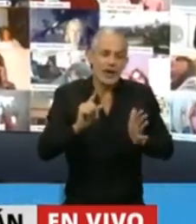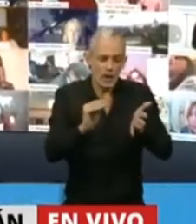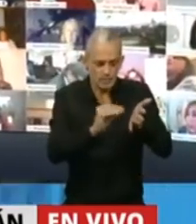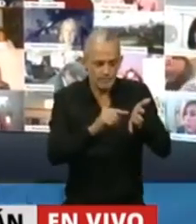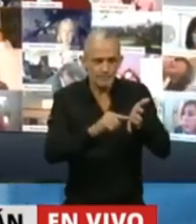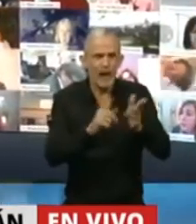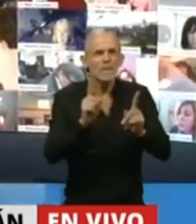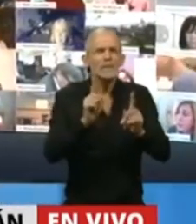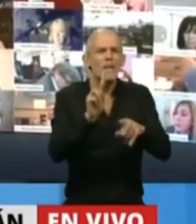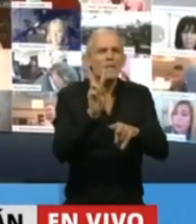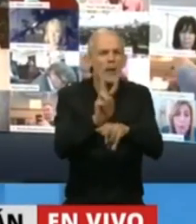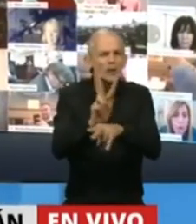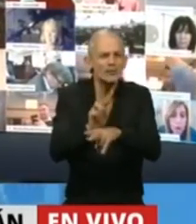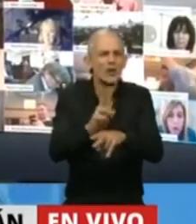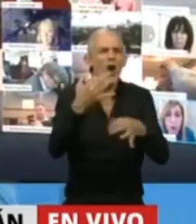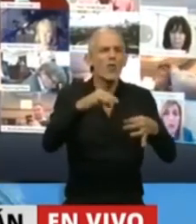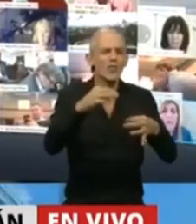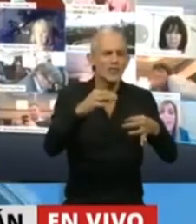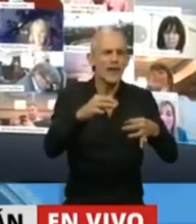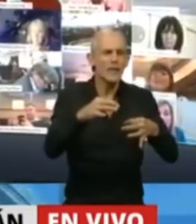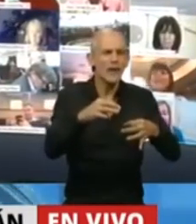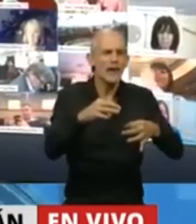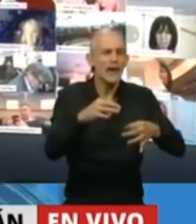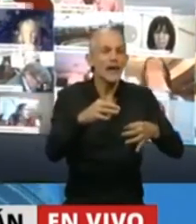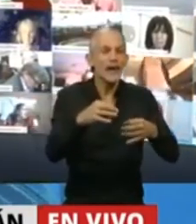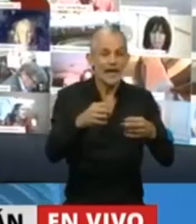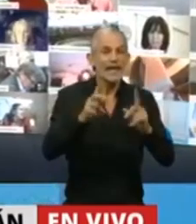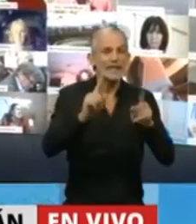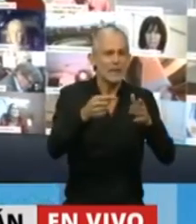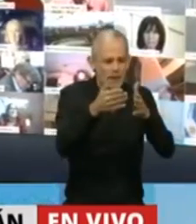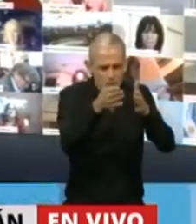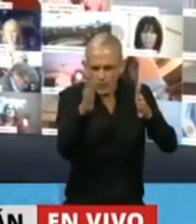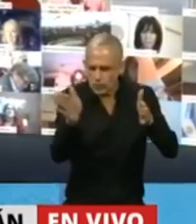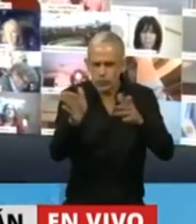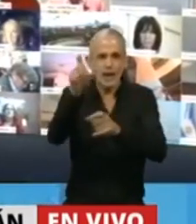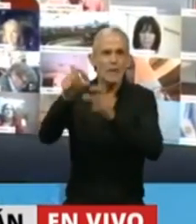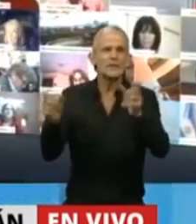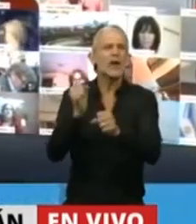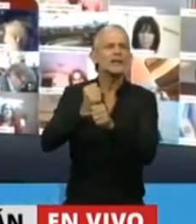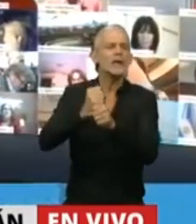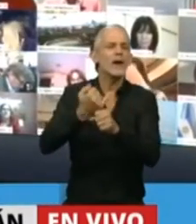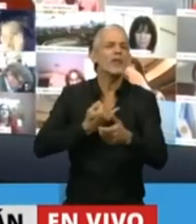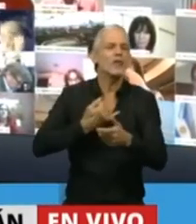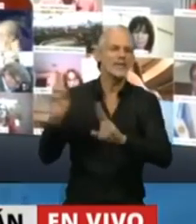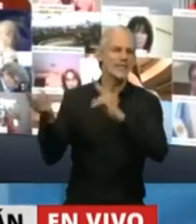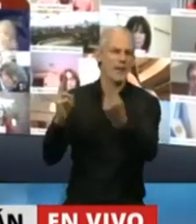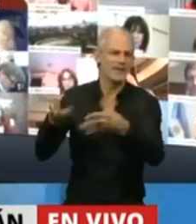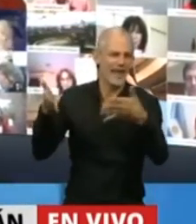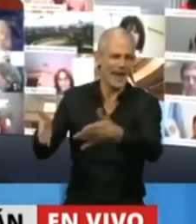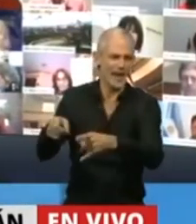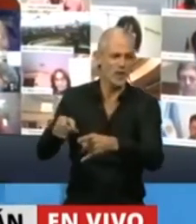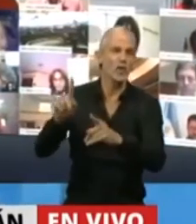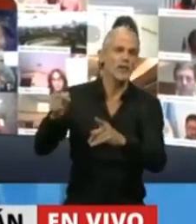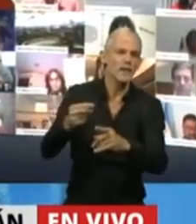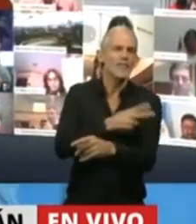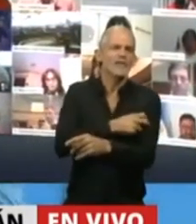esta misma protección tiene que ir, o es verdad, señor Presidente, tiene que ir también para los trabajadores de los cementerios, para los trabajadores de